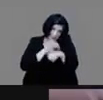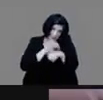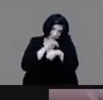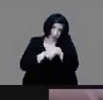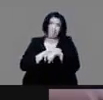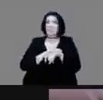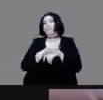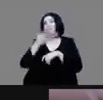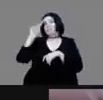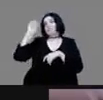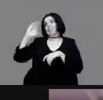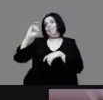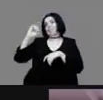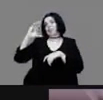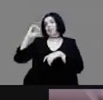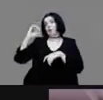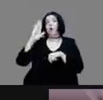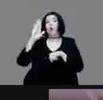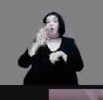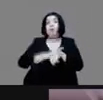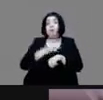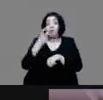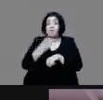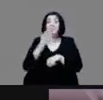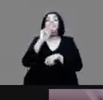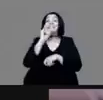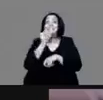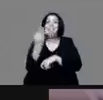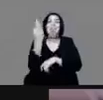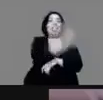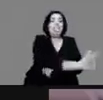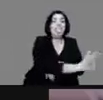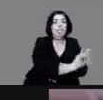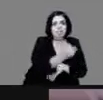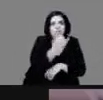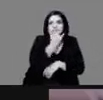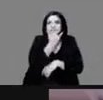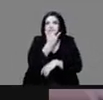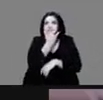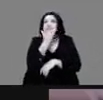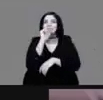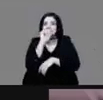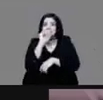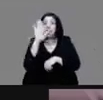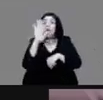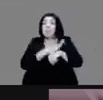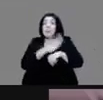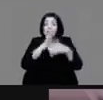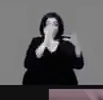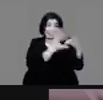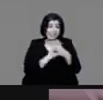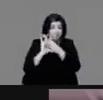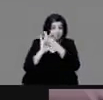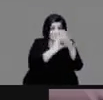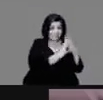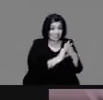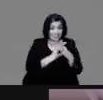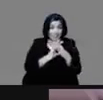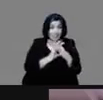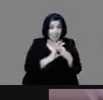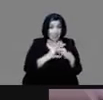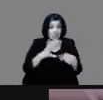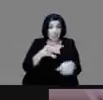traición, porque eran parte de una alianza que habían alcanzado después del triunfo